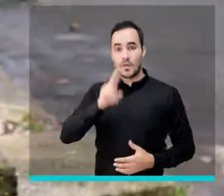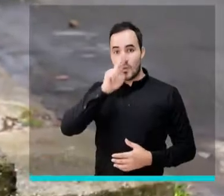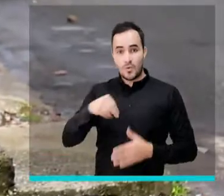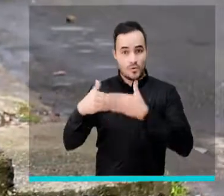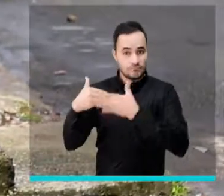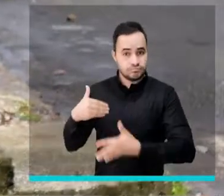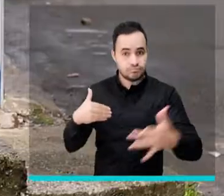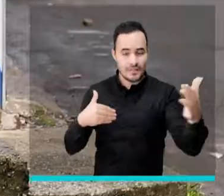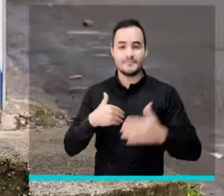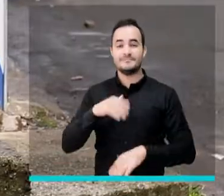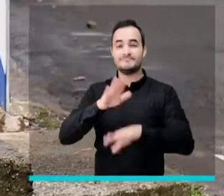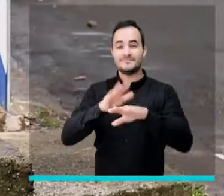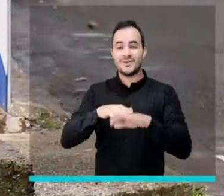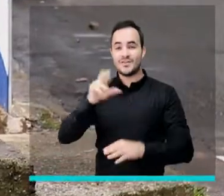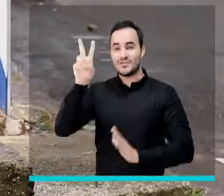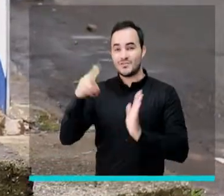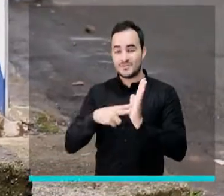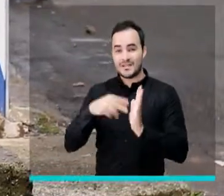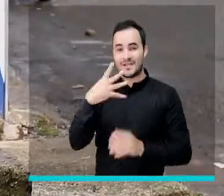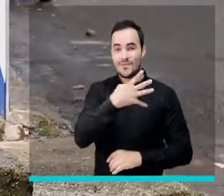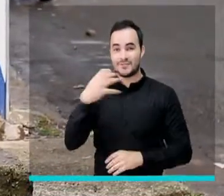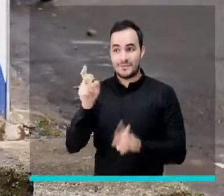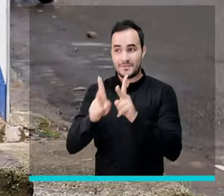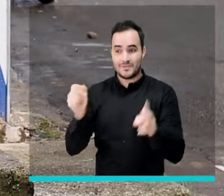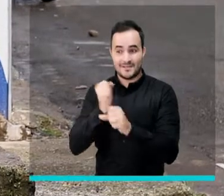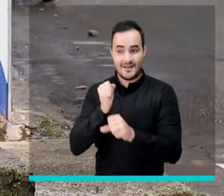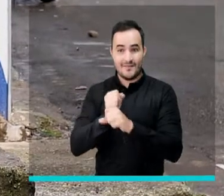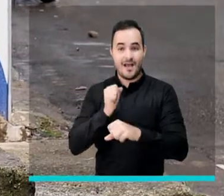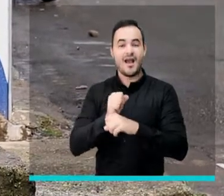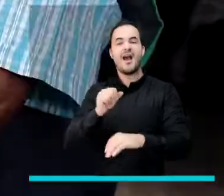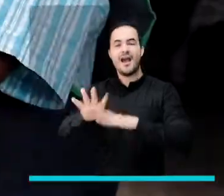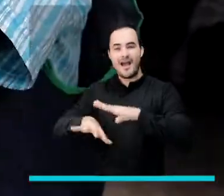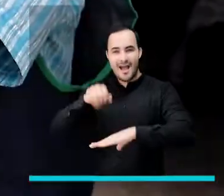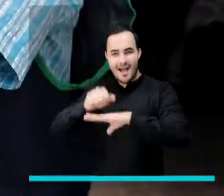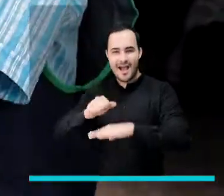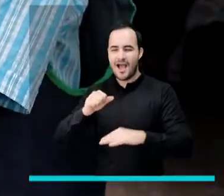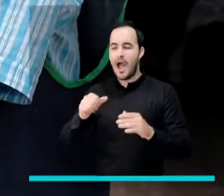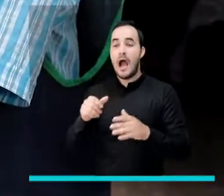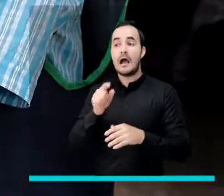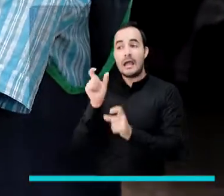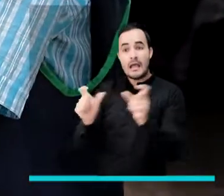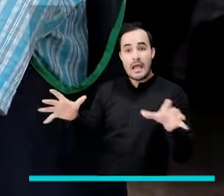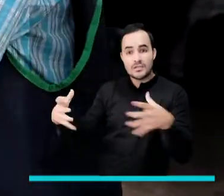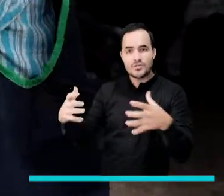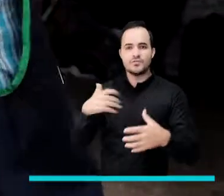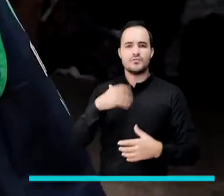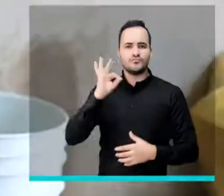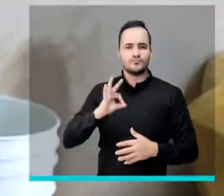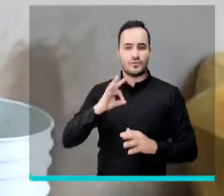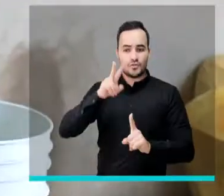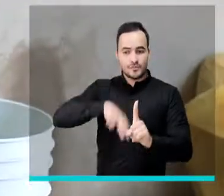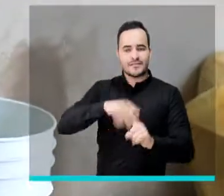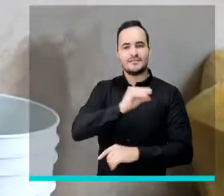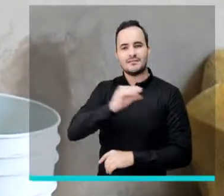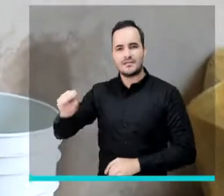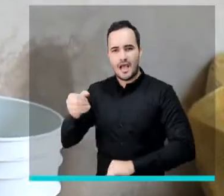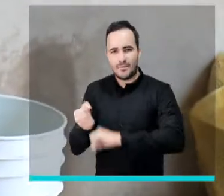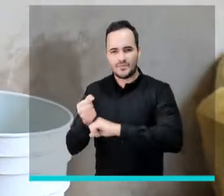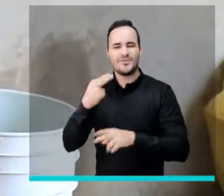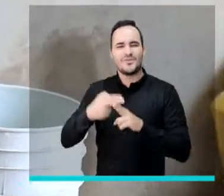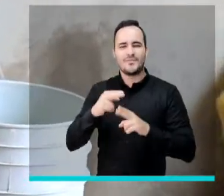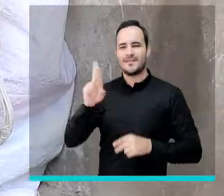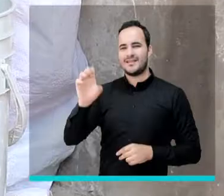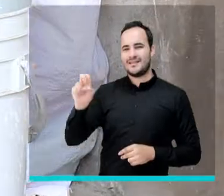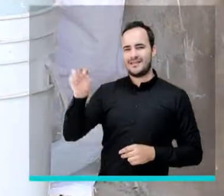A partir del mes de junio, más de 2.400 recuperadores ambientales de Medellín recibirán un beneficio económico cada dos